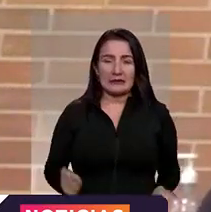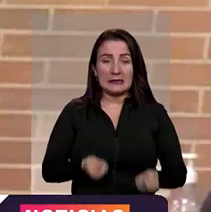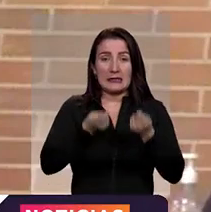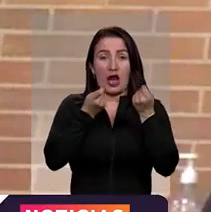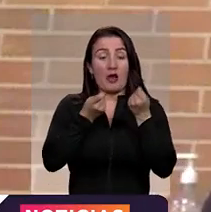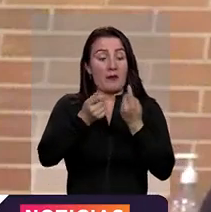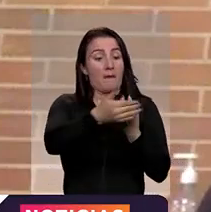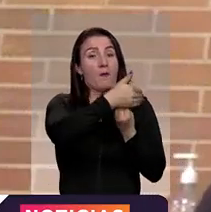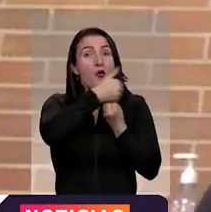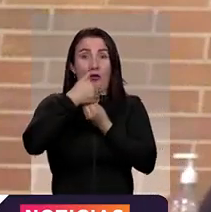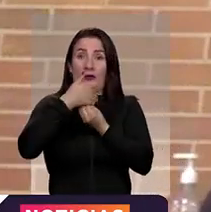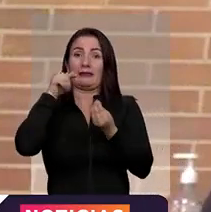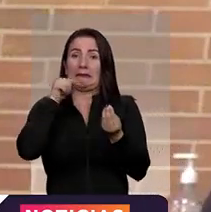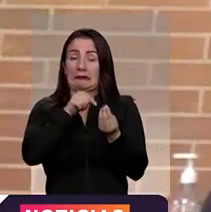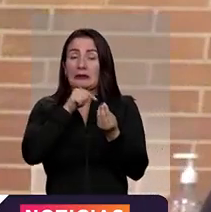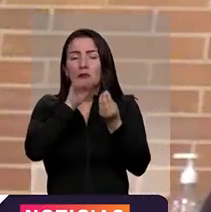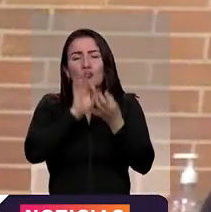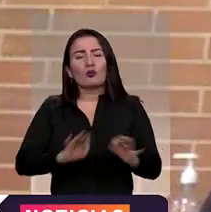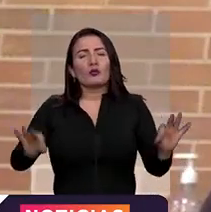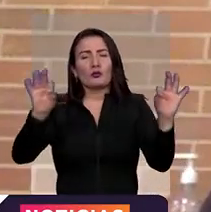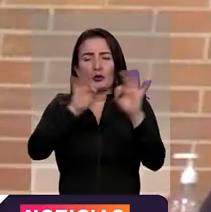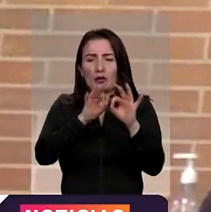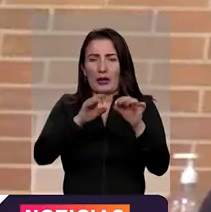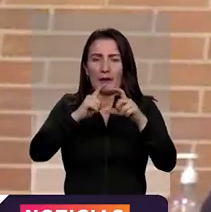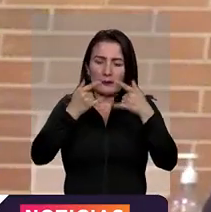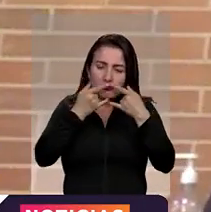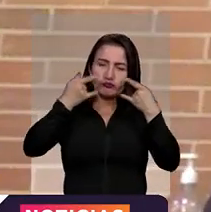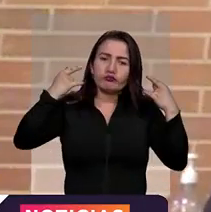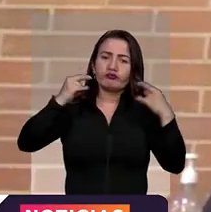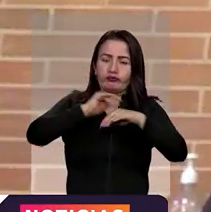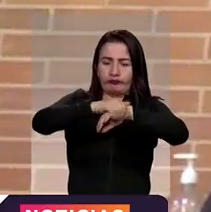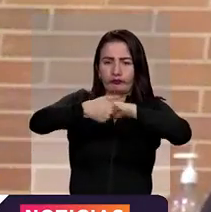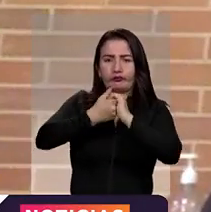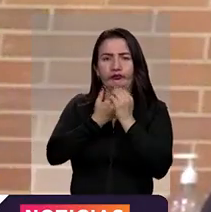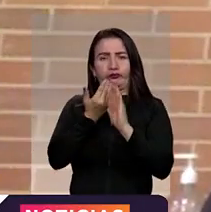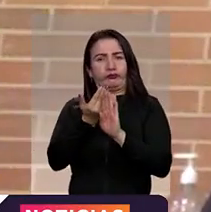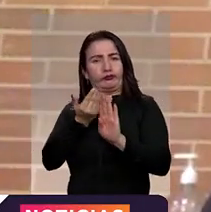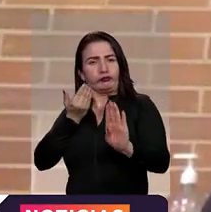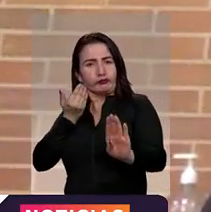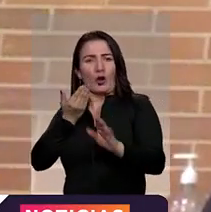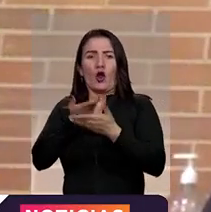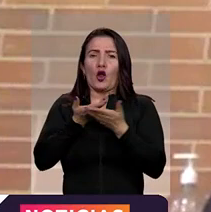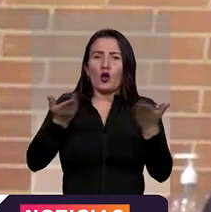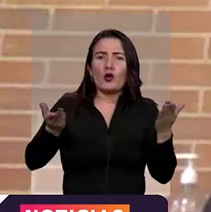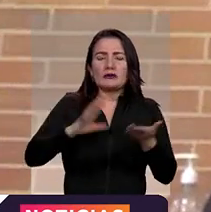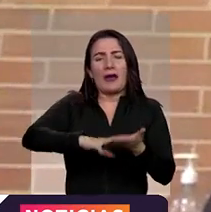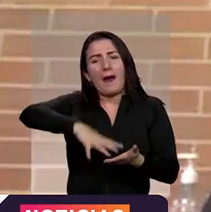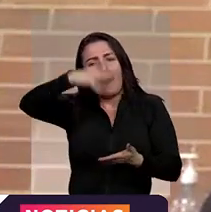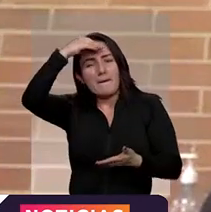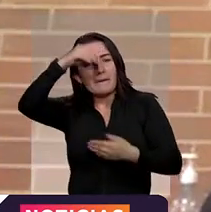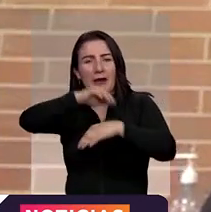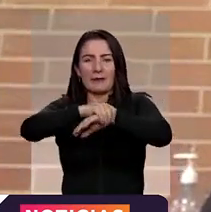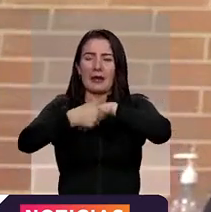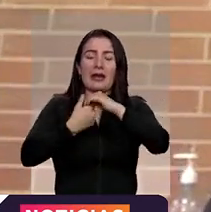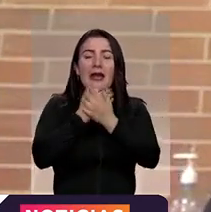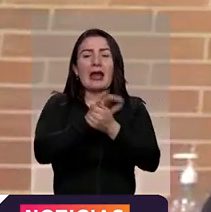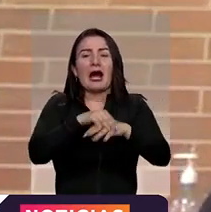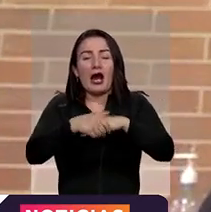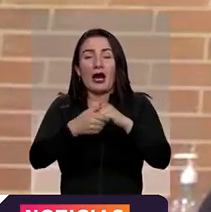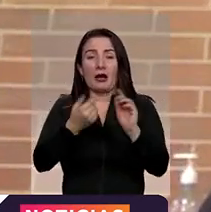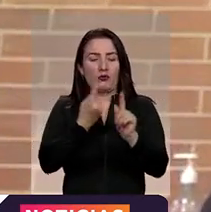protege. Y todos los mecanismos de bioseguridad, todo lo que hemos aprendido en cuanto a lavado de manos,